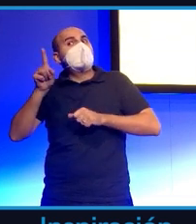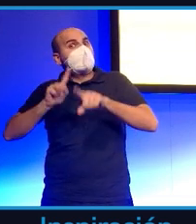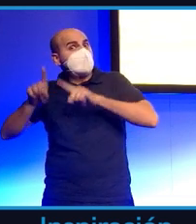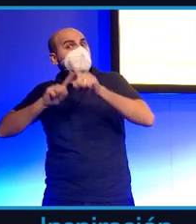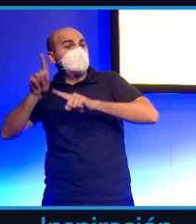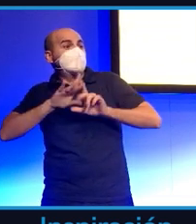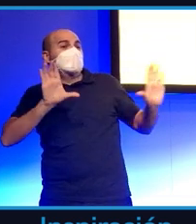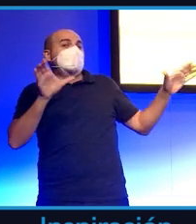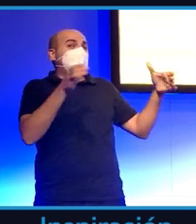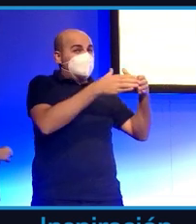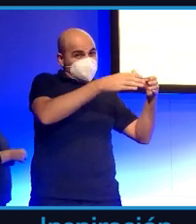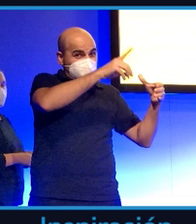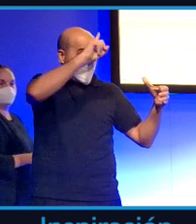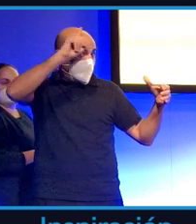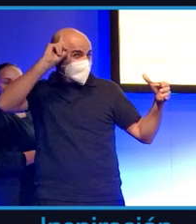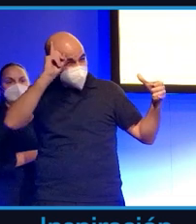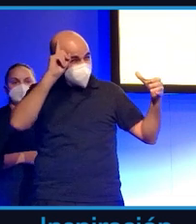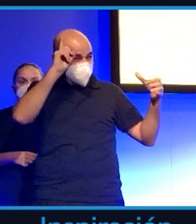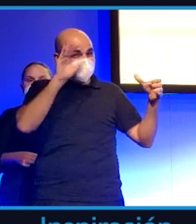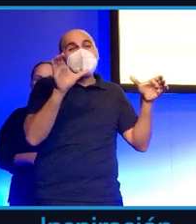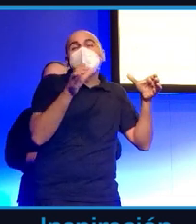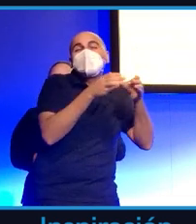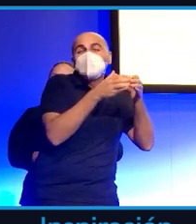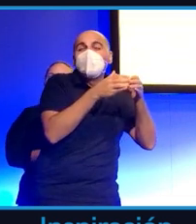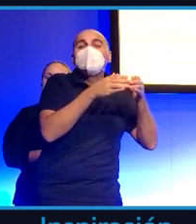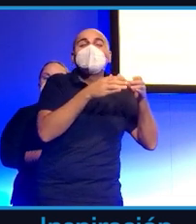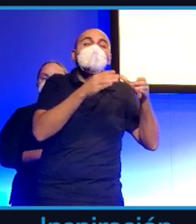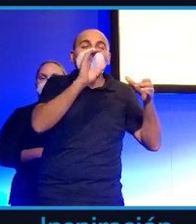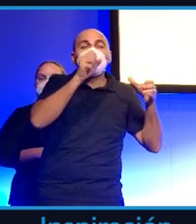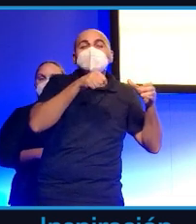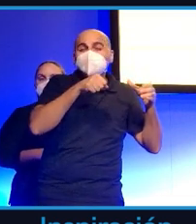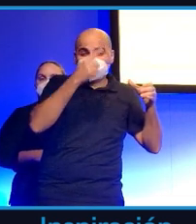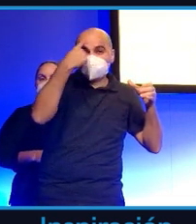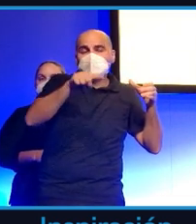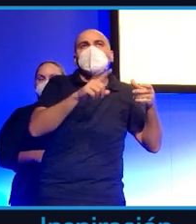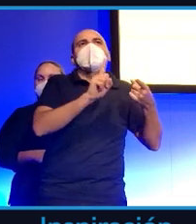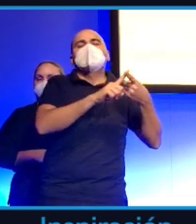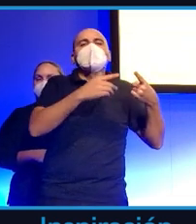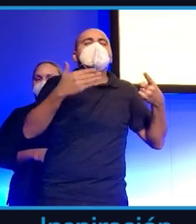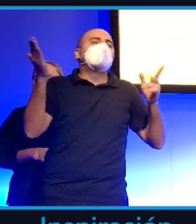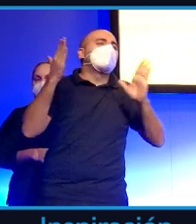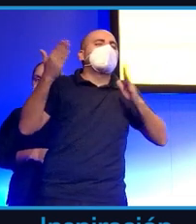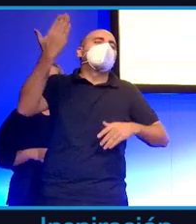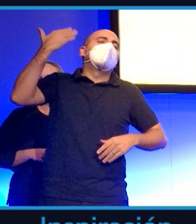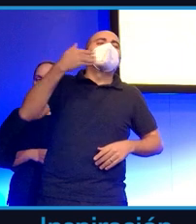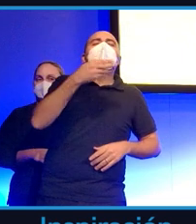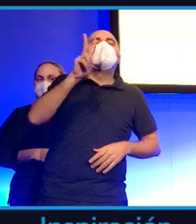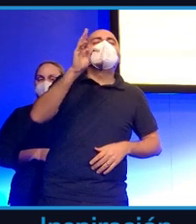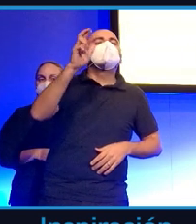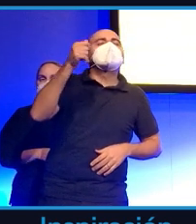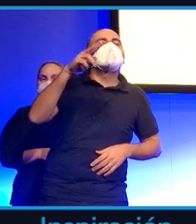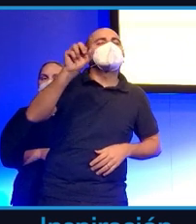cuando jugaban Michel, Martín Vázquez, Utragueño, Sanchís, Pardeza.